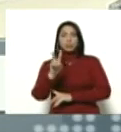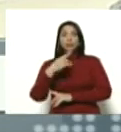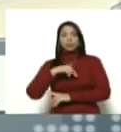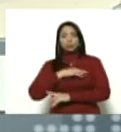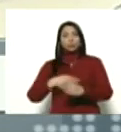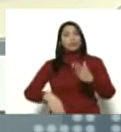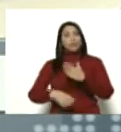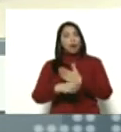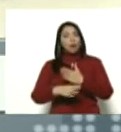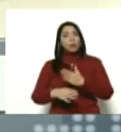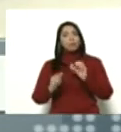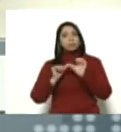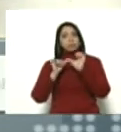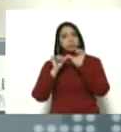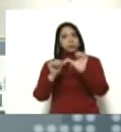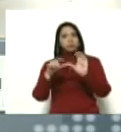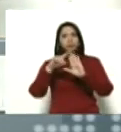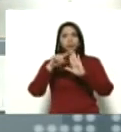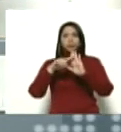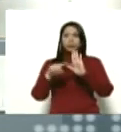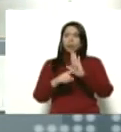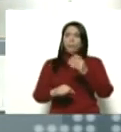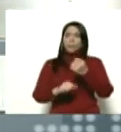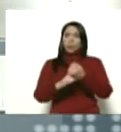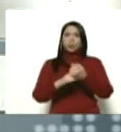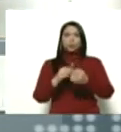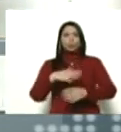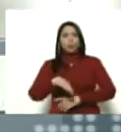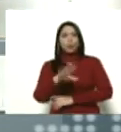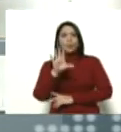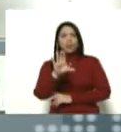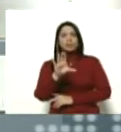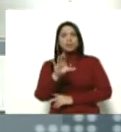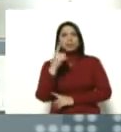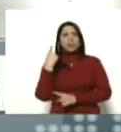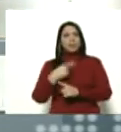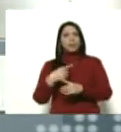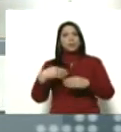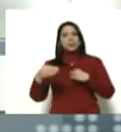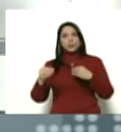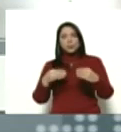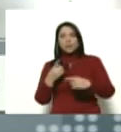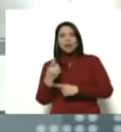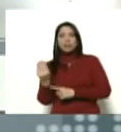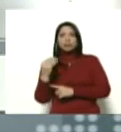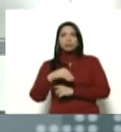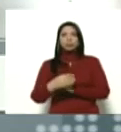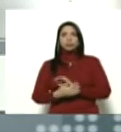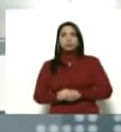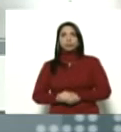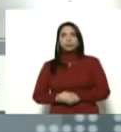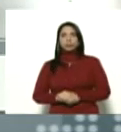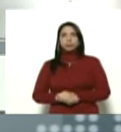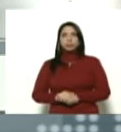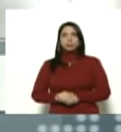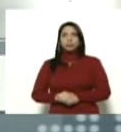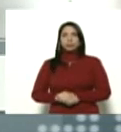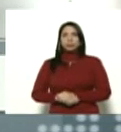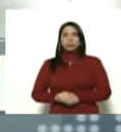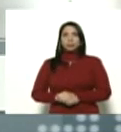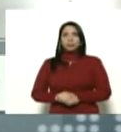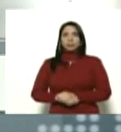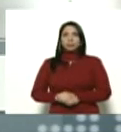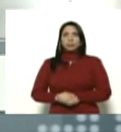vamos a mantener esas medidas con el apoyo de todo el país. y iremos flexibilizando lo que haga falta. Escalona, Escalona